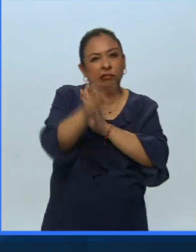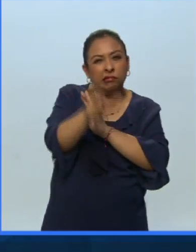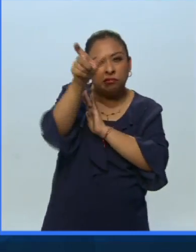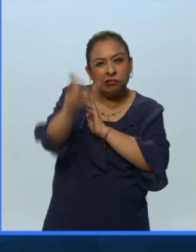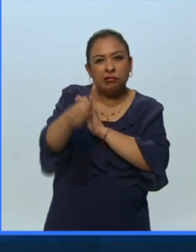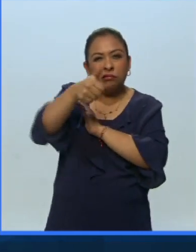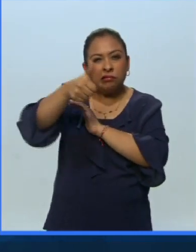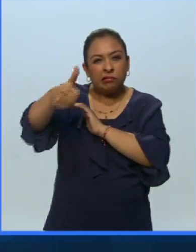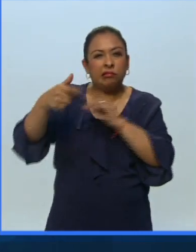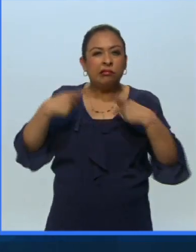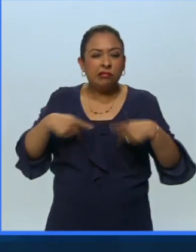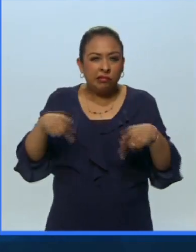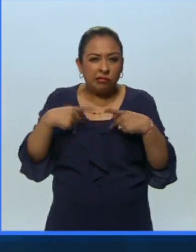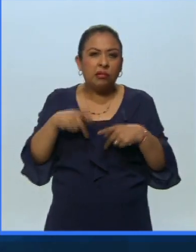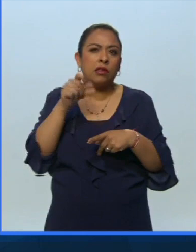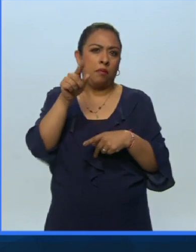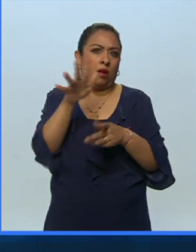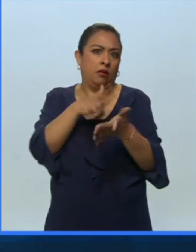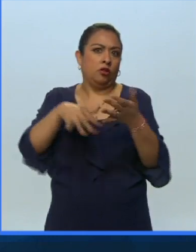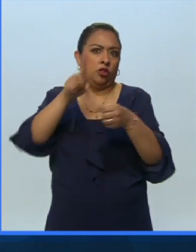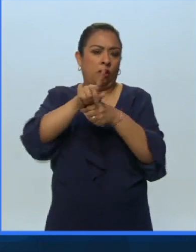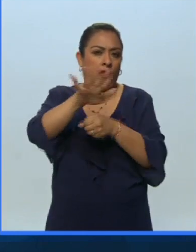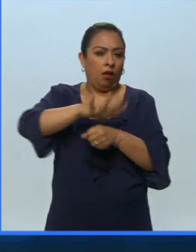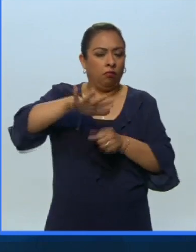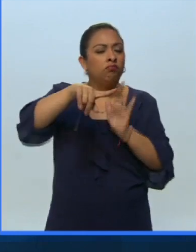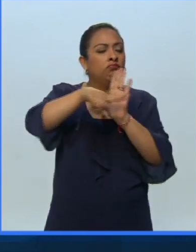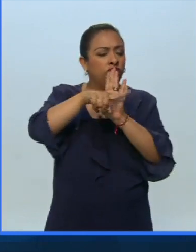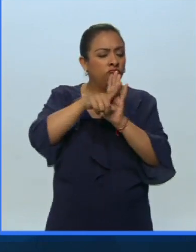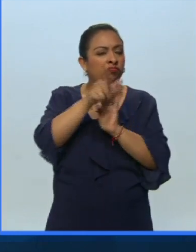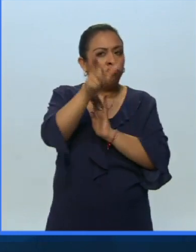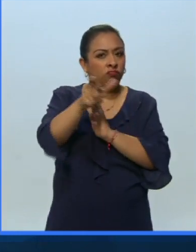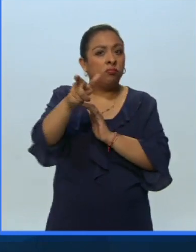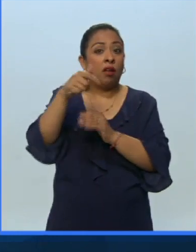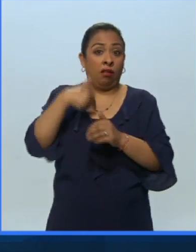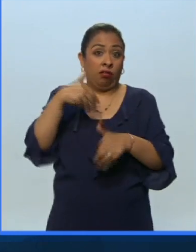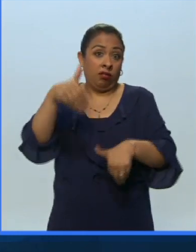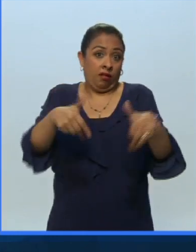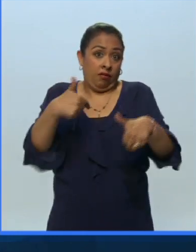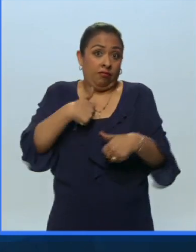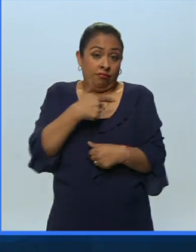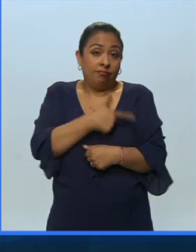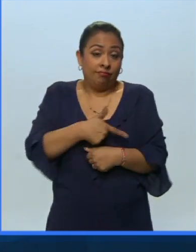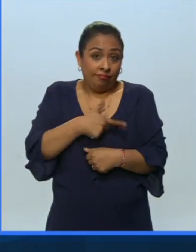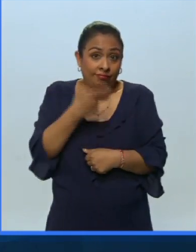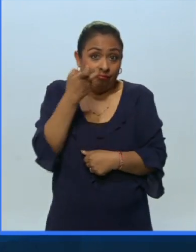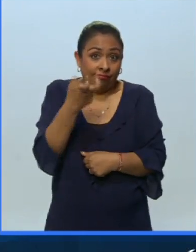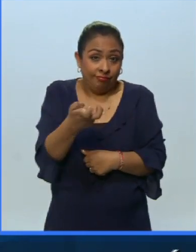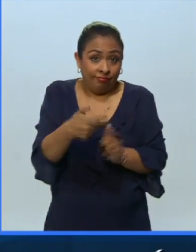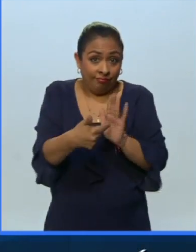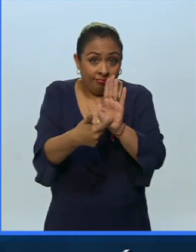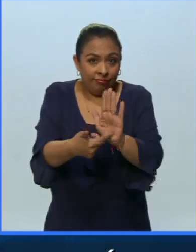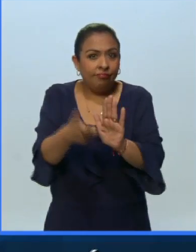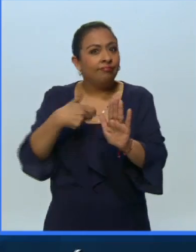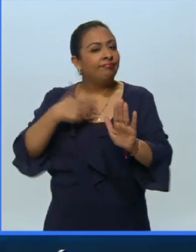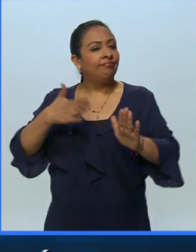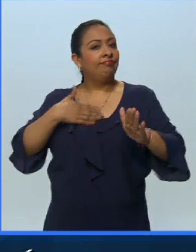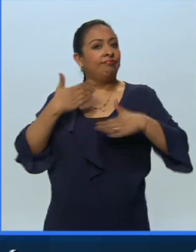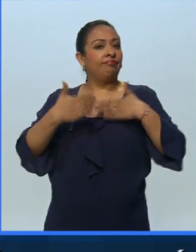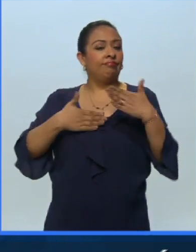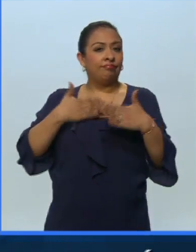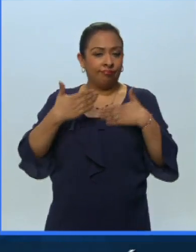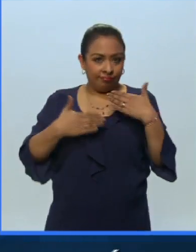defectos del individuo tanto como los de la sociedad. Este es el teatro que me gusta hacer. Es el teatro que me divierte